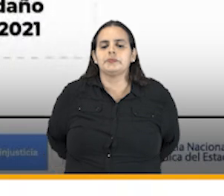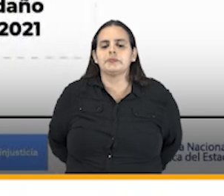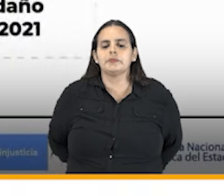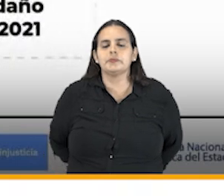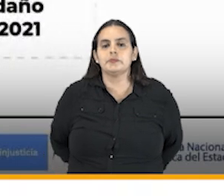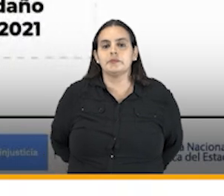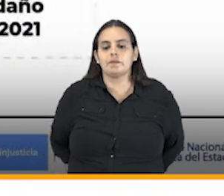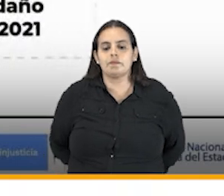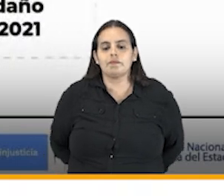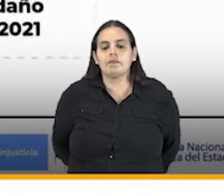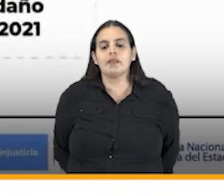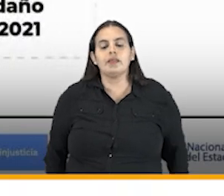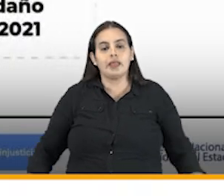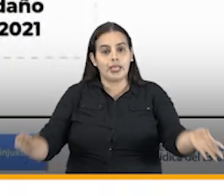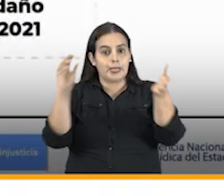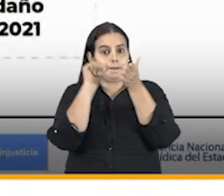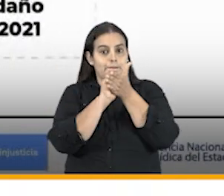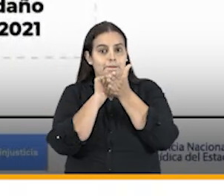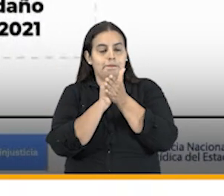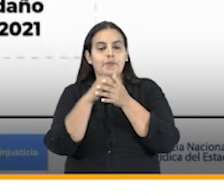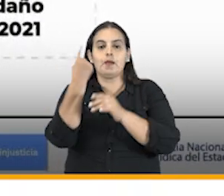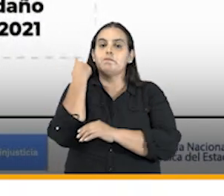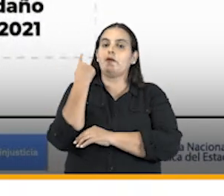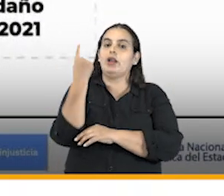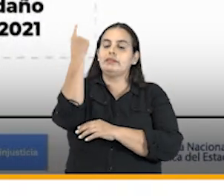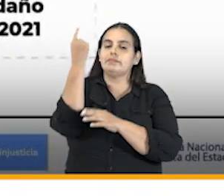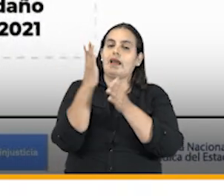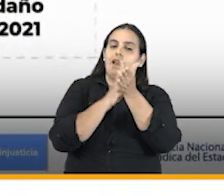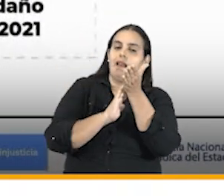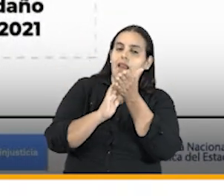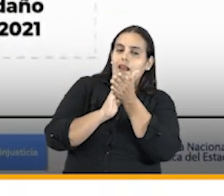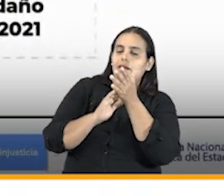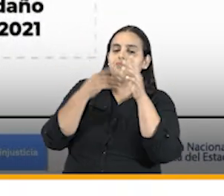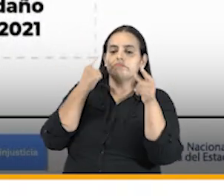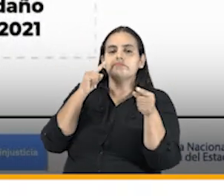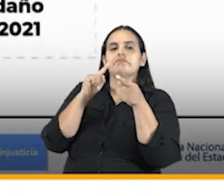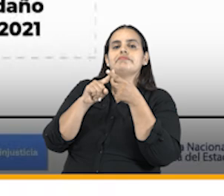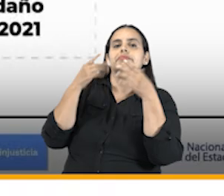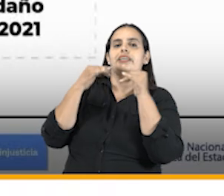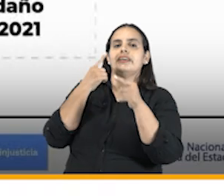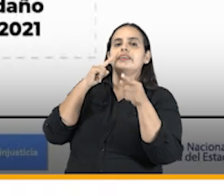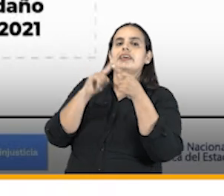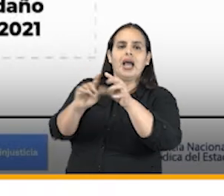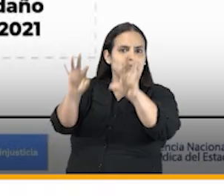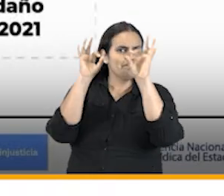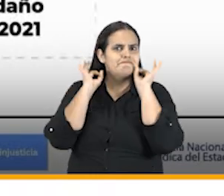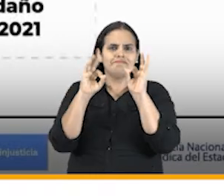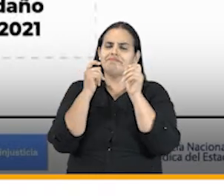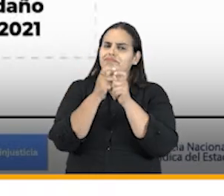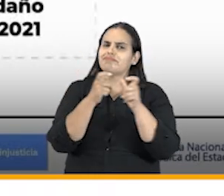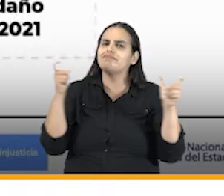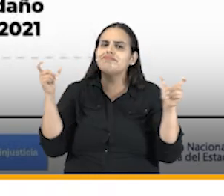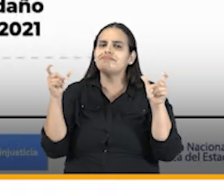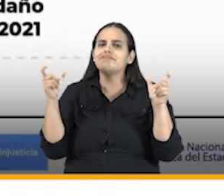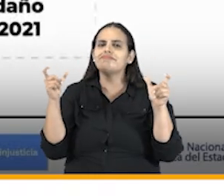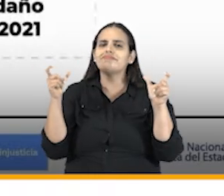en materia de implementación de la política de prevención hemos logrado un éxito enorme